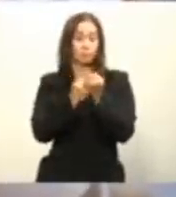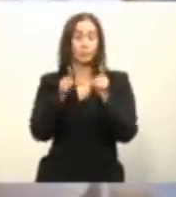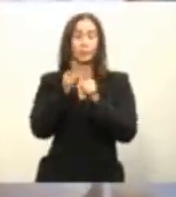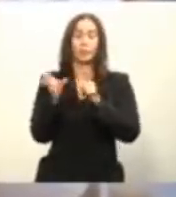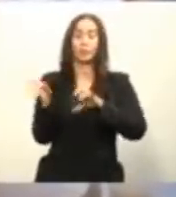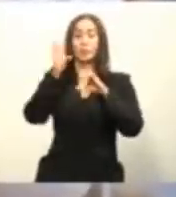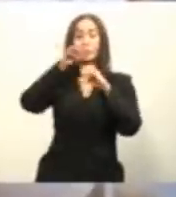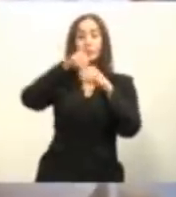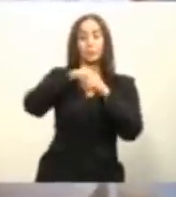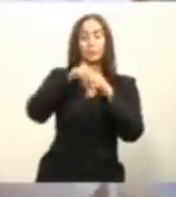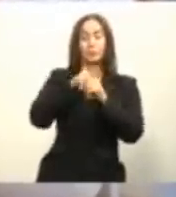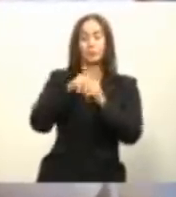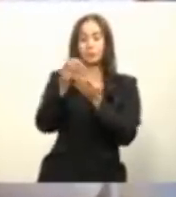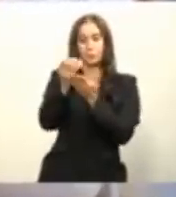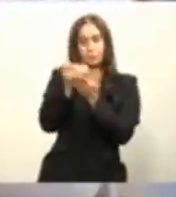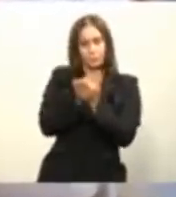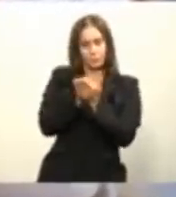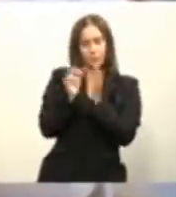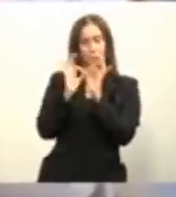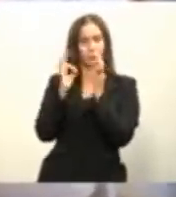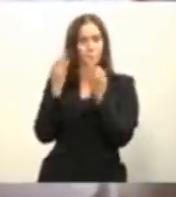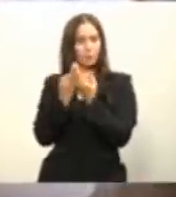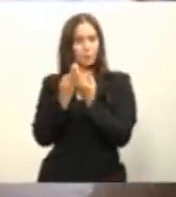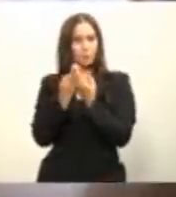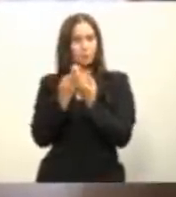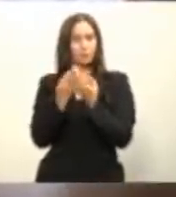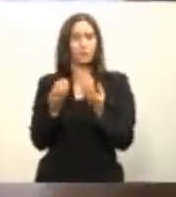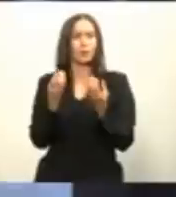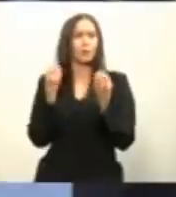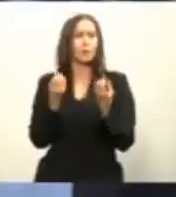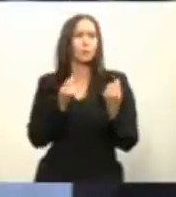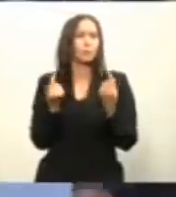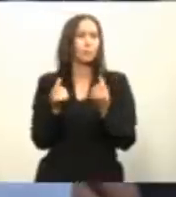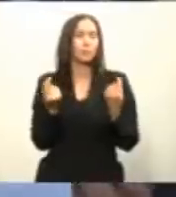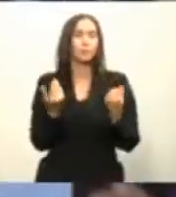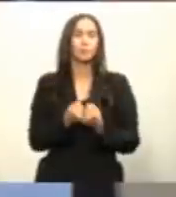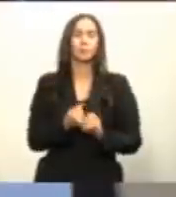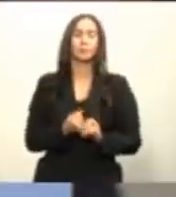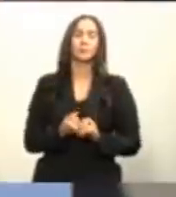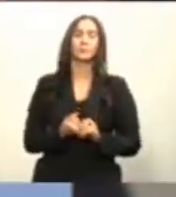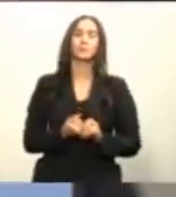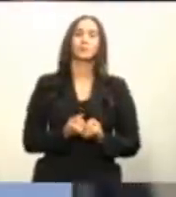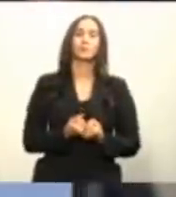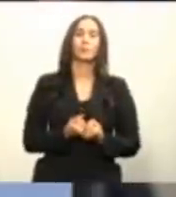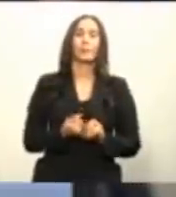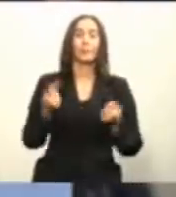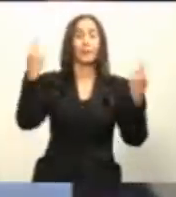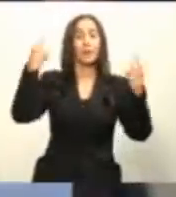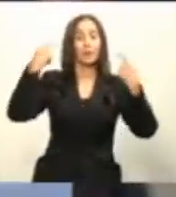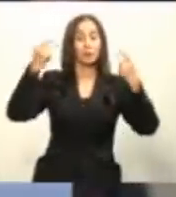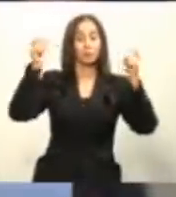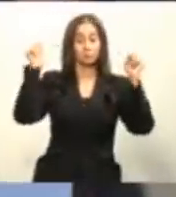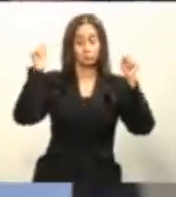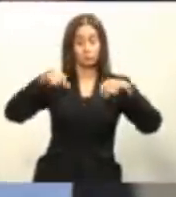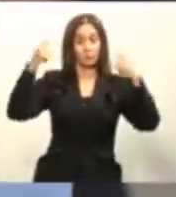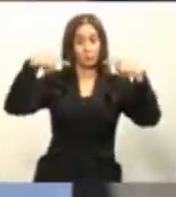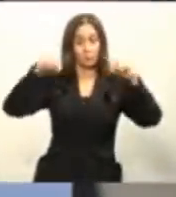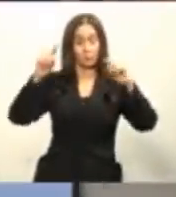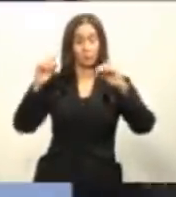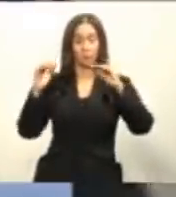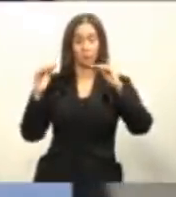ahorro familiar programado cómo se va a implementar el plan con un logrando un balance en la consolidación